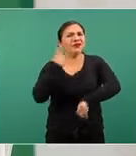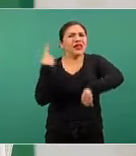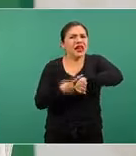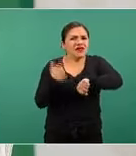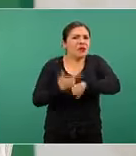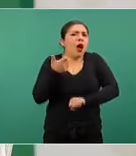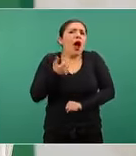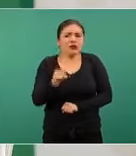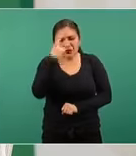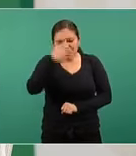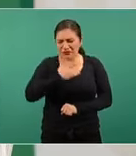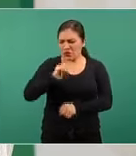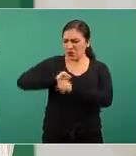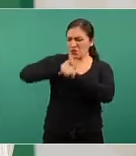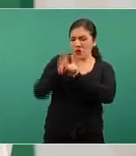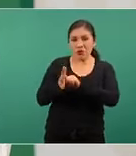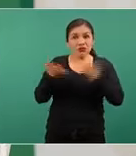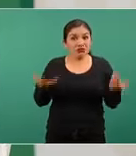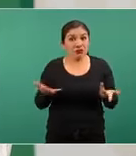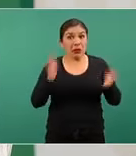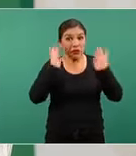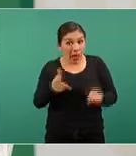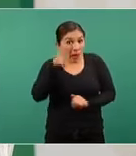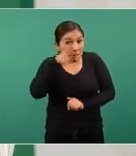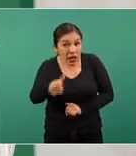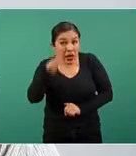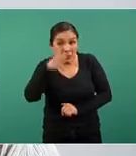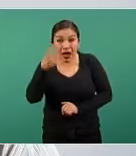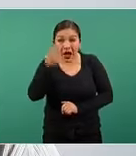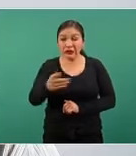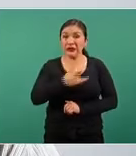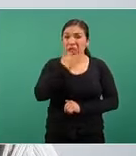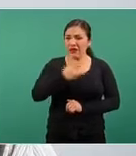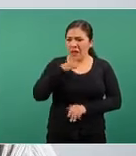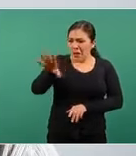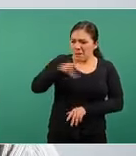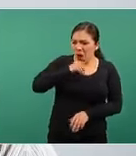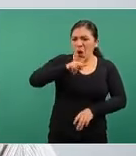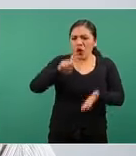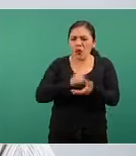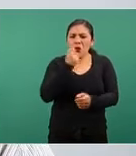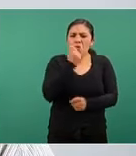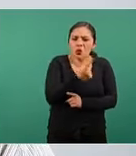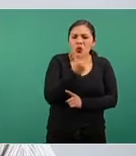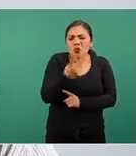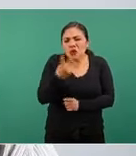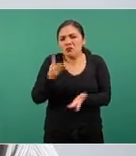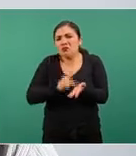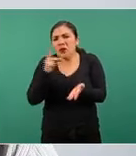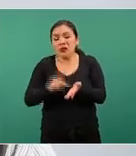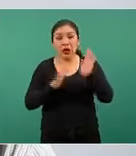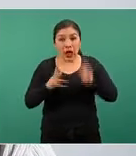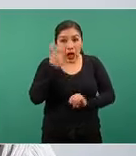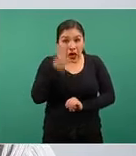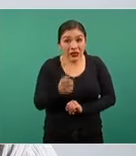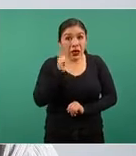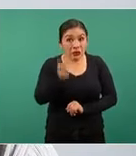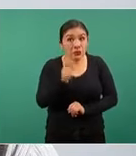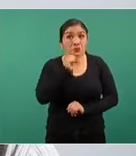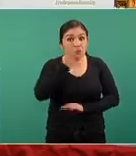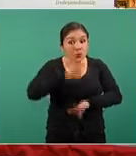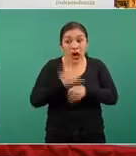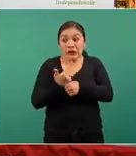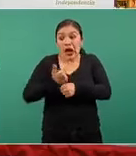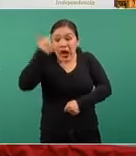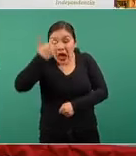COVID-19. No se ha evidenciado que este cuadro o nuevo cuadro, segundo cuadro de COVID-19, necesariamente tenga que ser